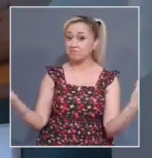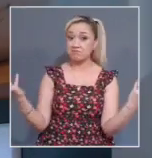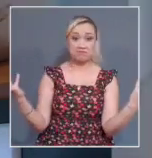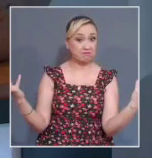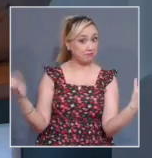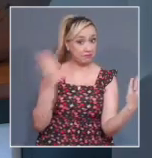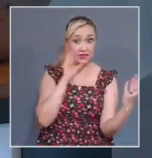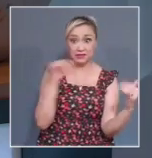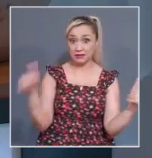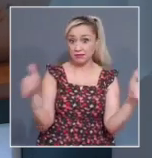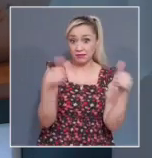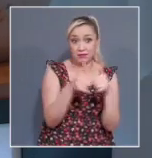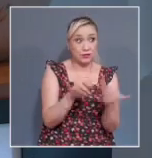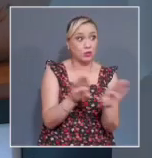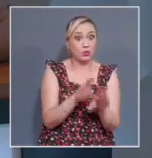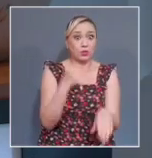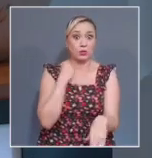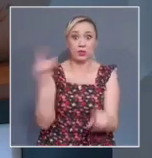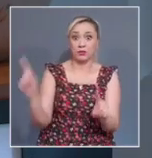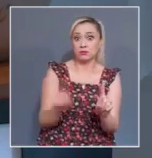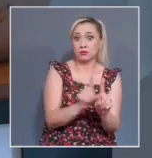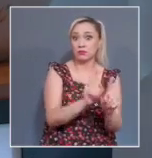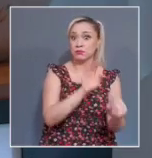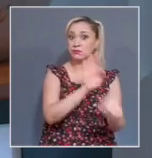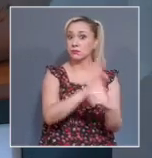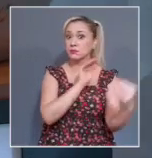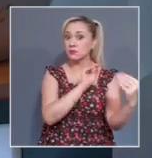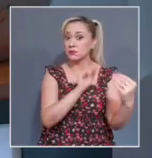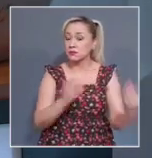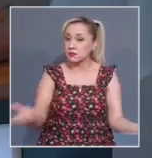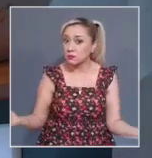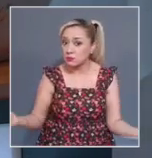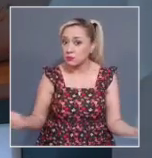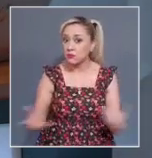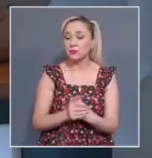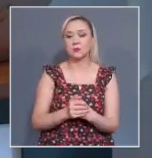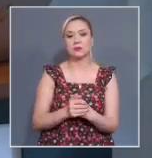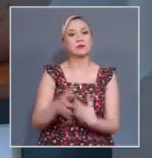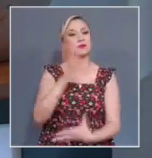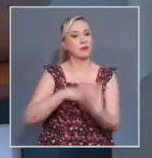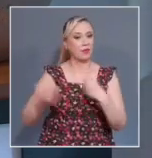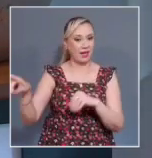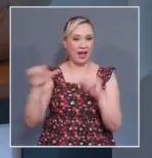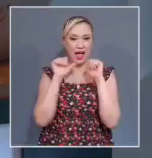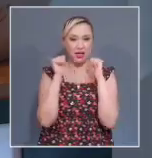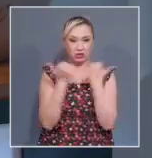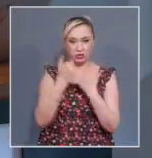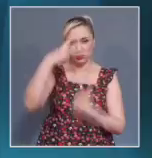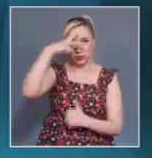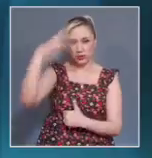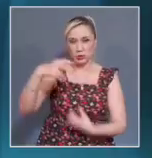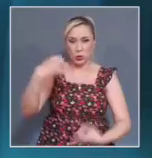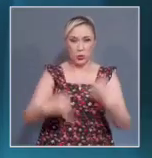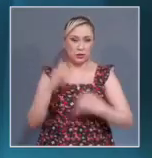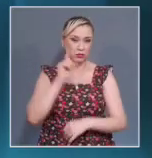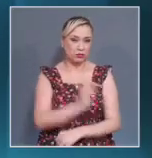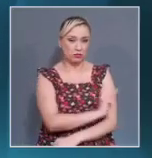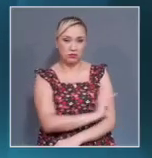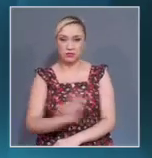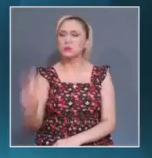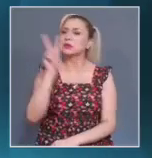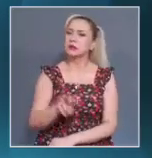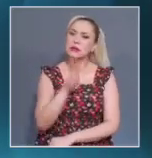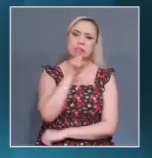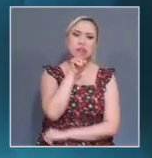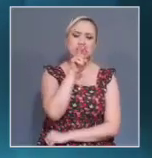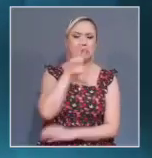de Defensoría Pública. En tanto, la Asociación Mexicana de Juzgadoras manifestó su preocupación por la detención de la